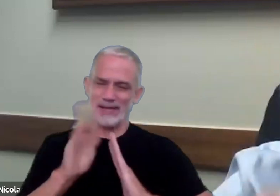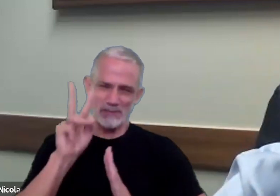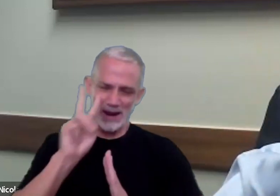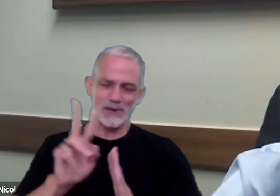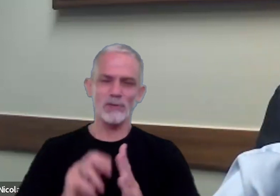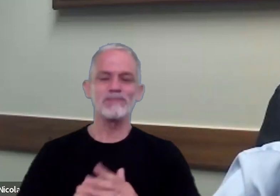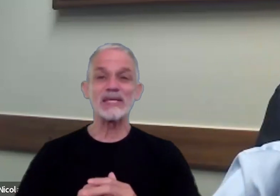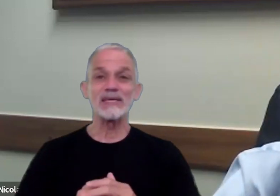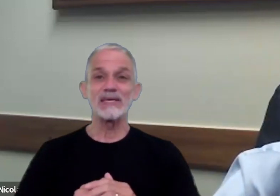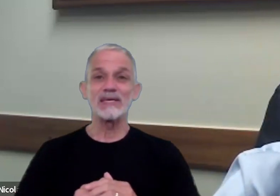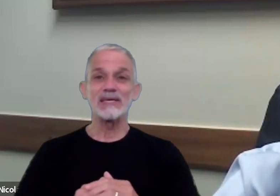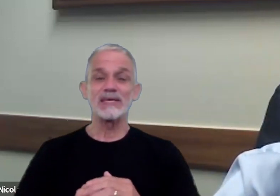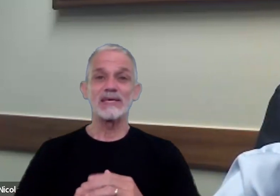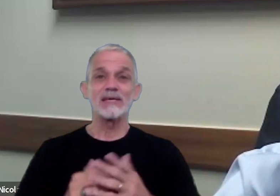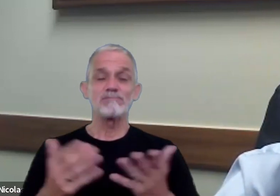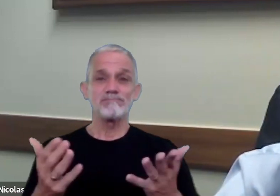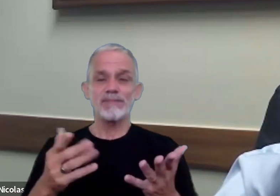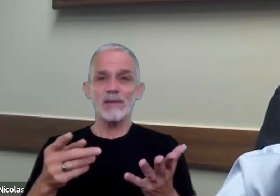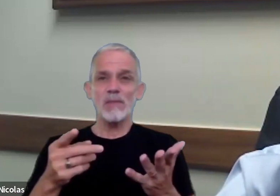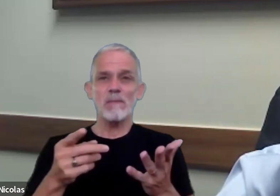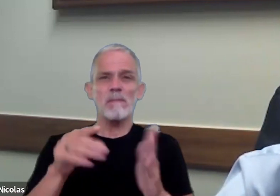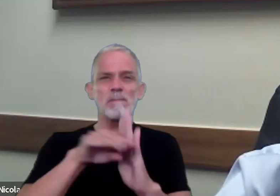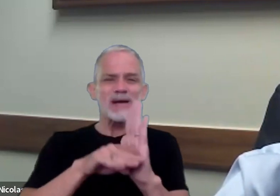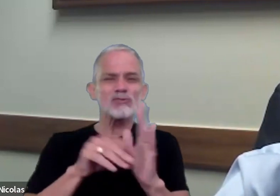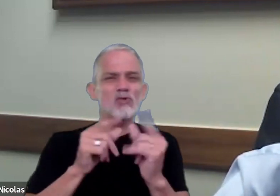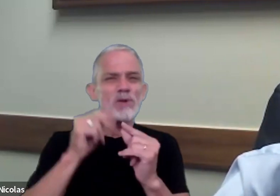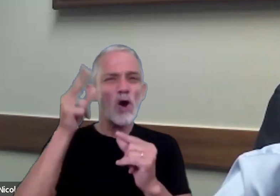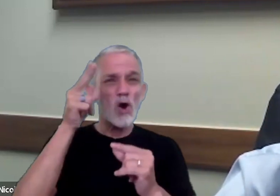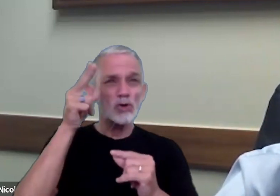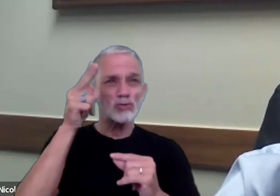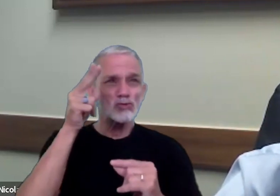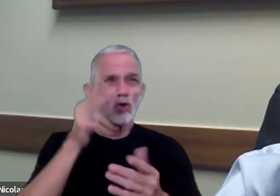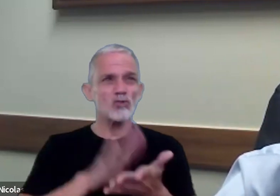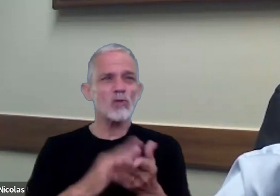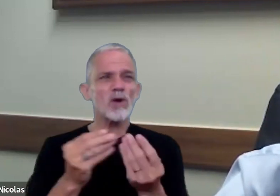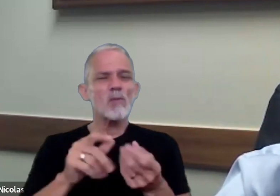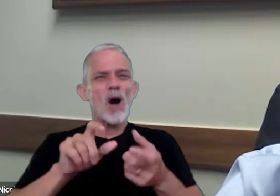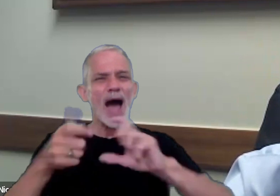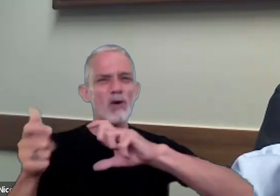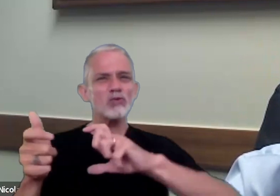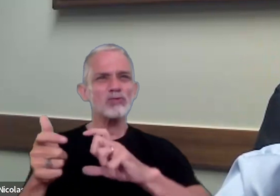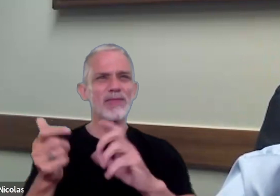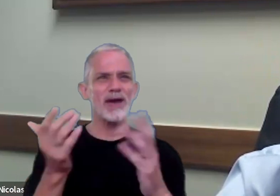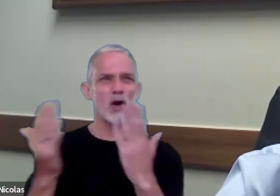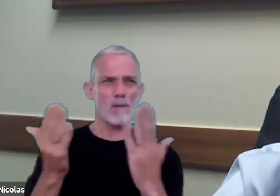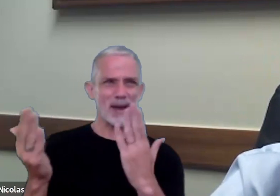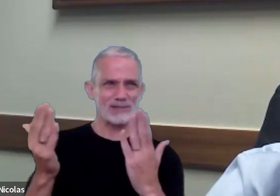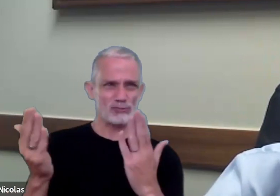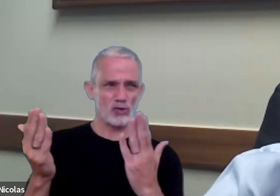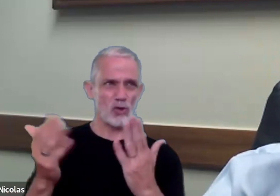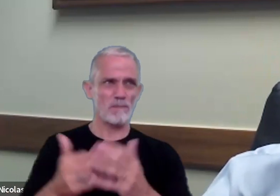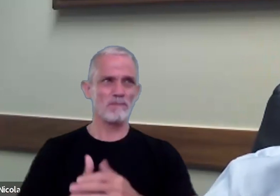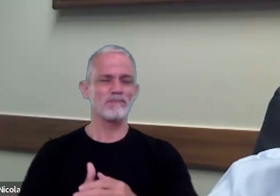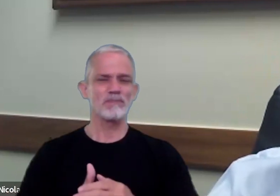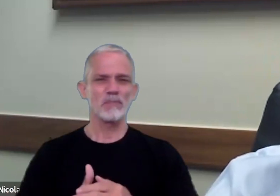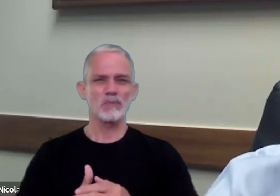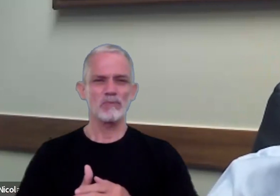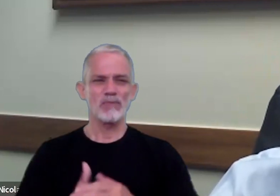creo que el paso 8 respecto a lo que son los ajustes de comparabilidad porque